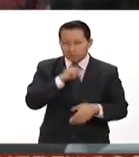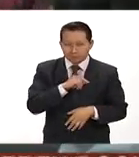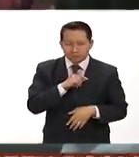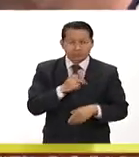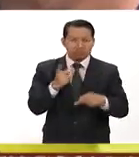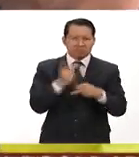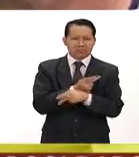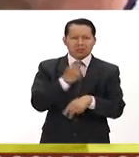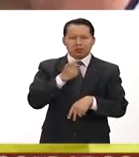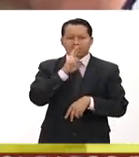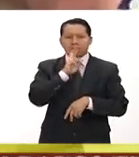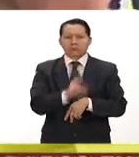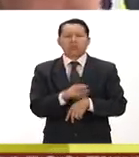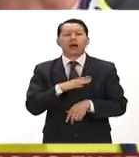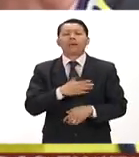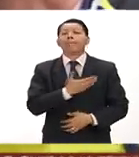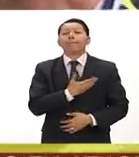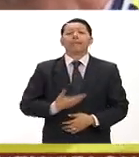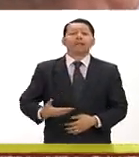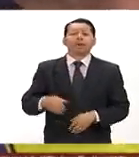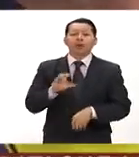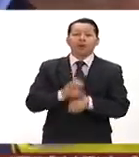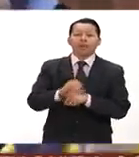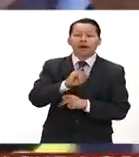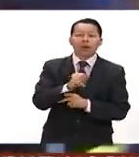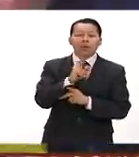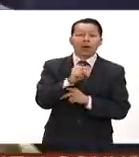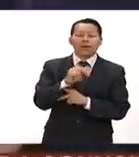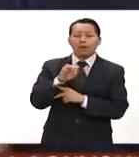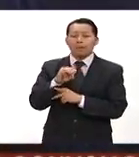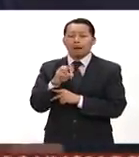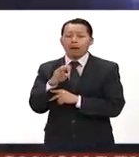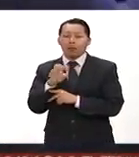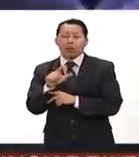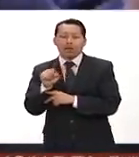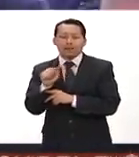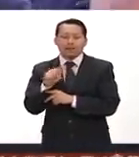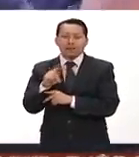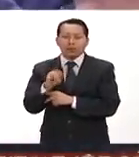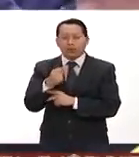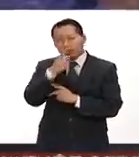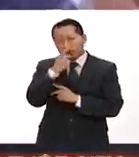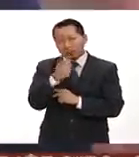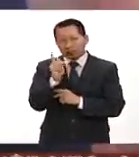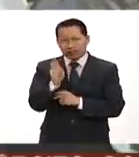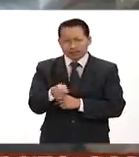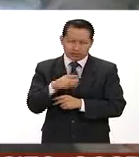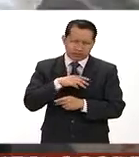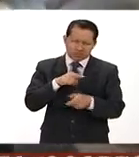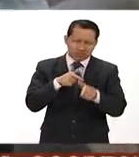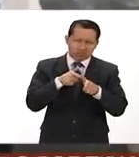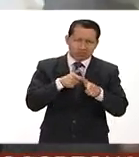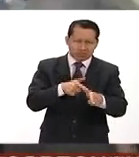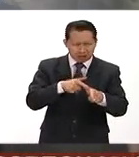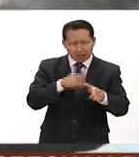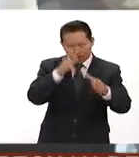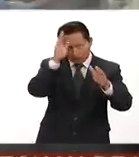de este resultado el presidente de Colombia Juan Manuel Santos aseguró que no habrá marcha atrás en el cese bilateral al fuego.